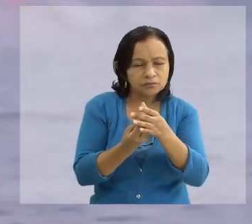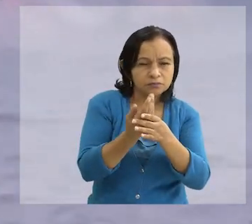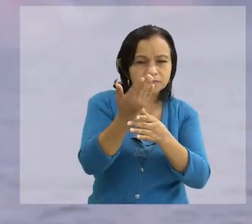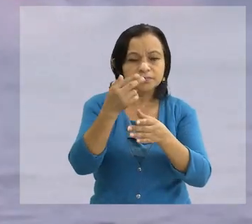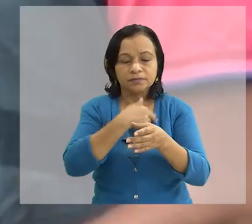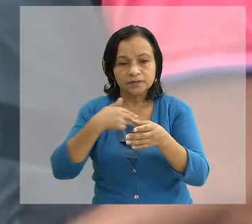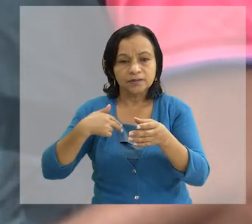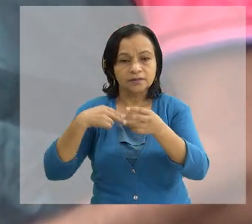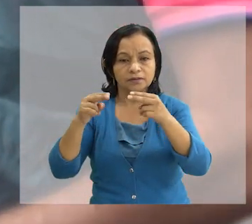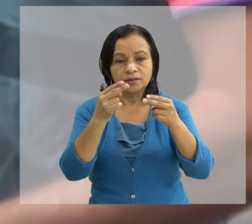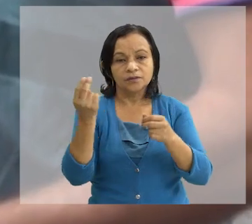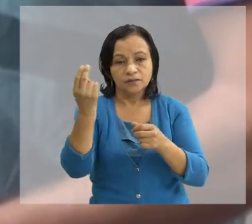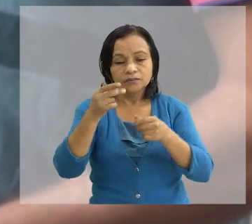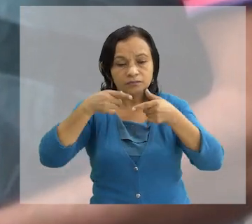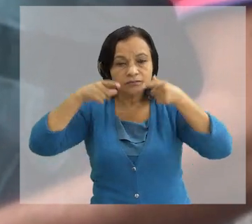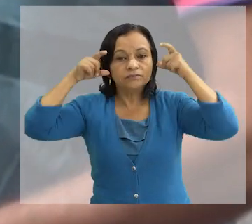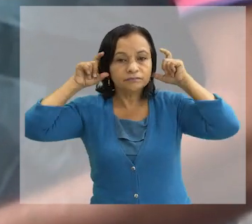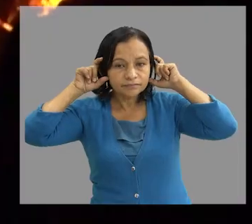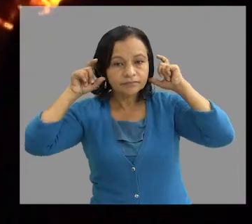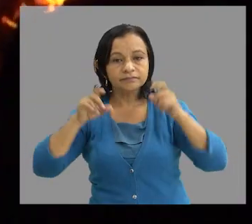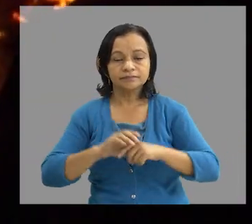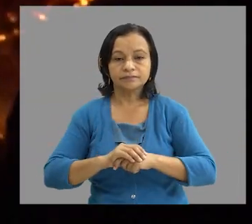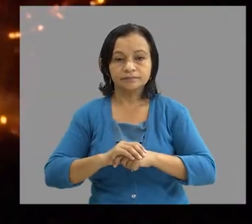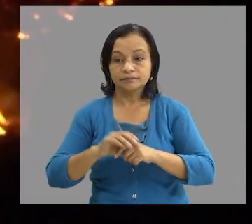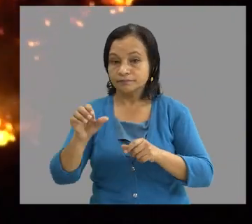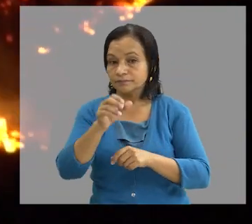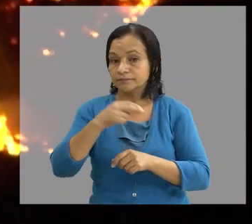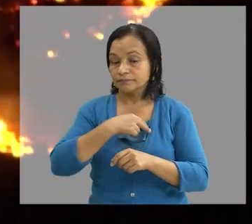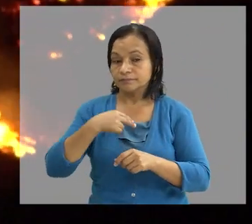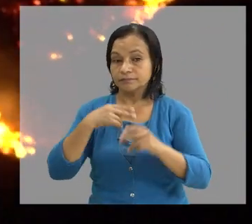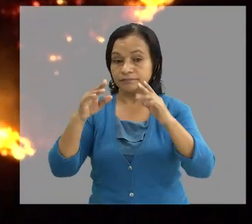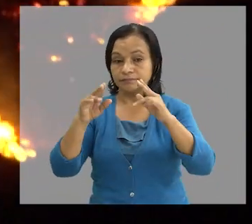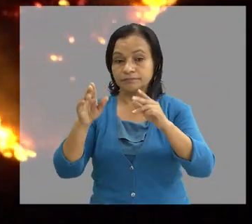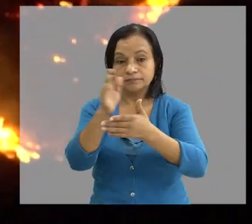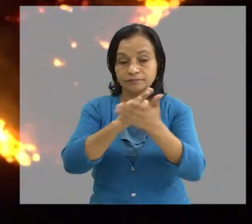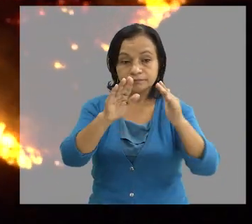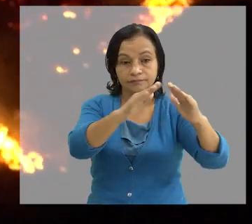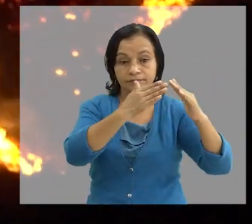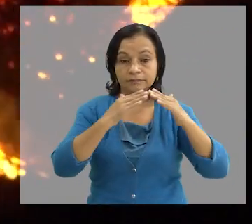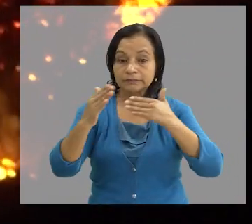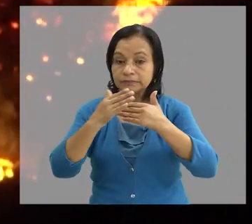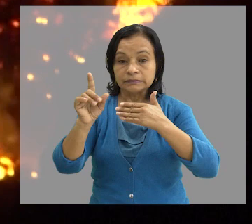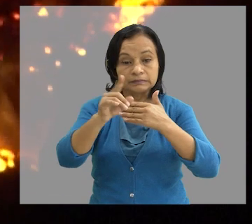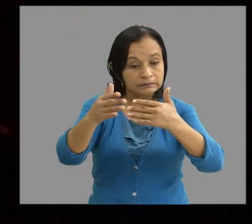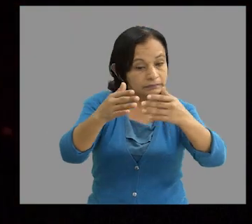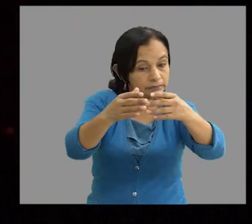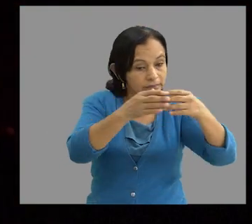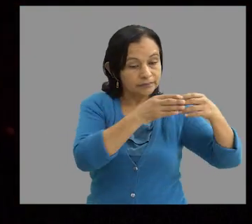las emisiones de gases que van vinculado al uso de mascarillas Por otro lado, se mantiene el confinamiento en algunos barrios cercanos al